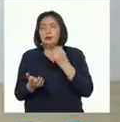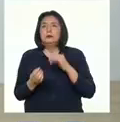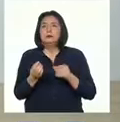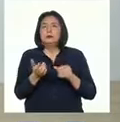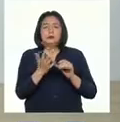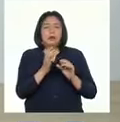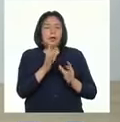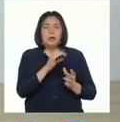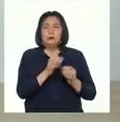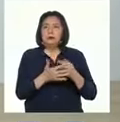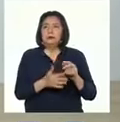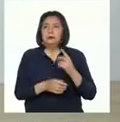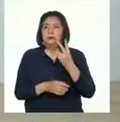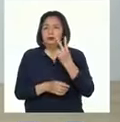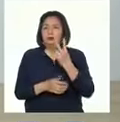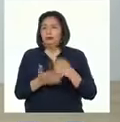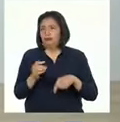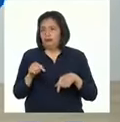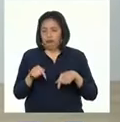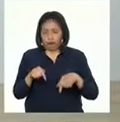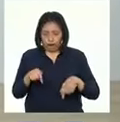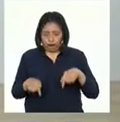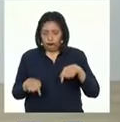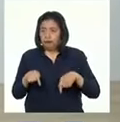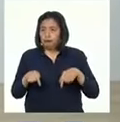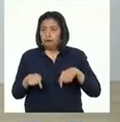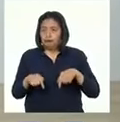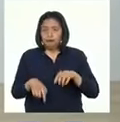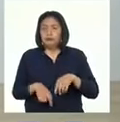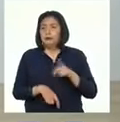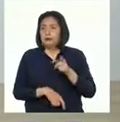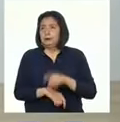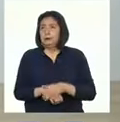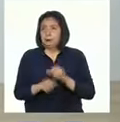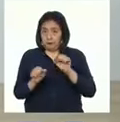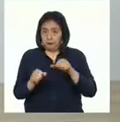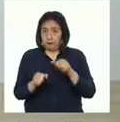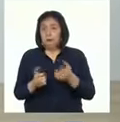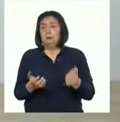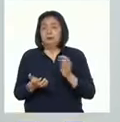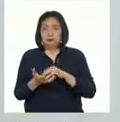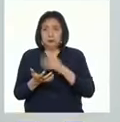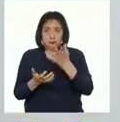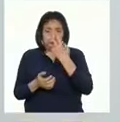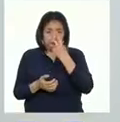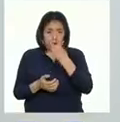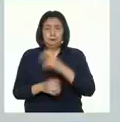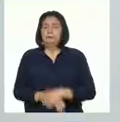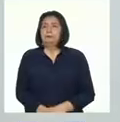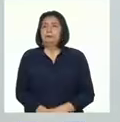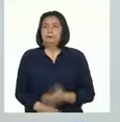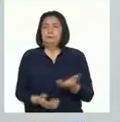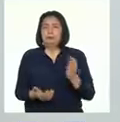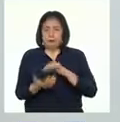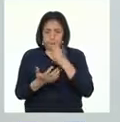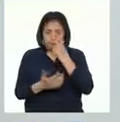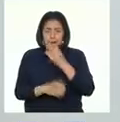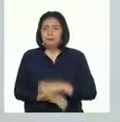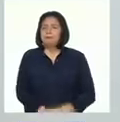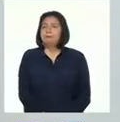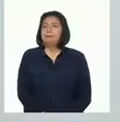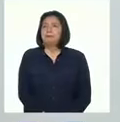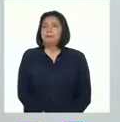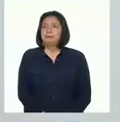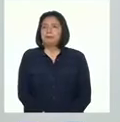agua. Y voy a hacer dos rodillas hacia arriba. ¿Sí? Vamos, me quedo acá. Y vamos con la secuencia de